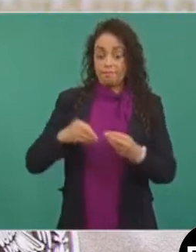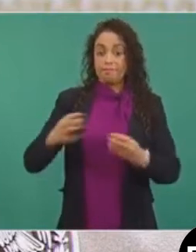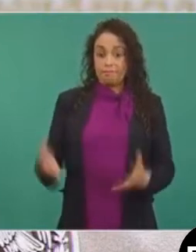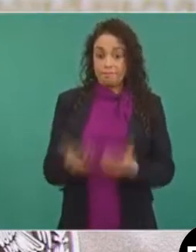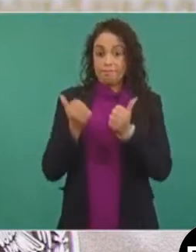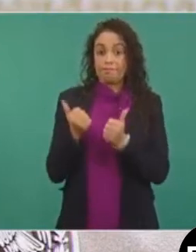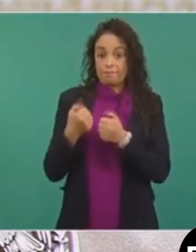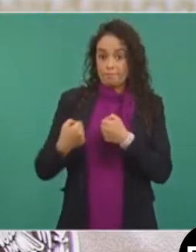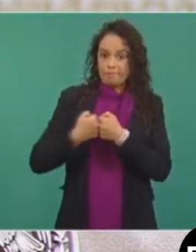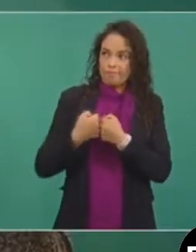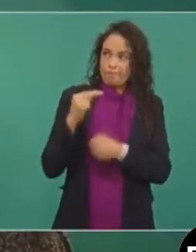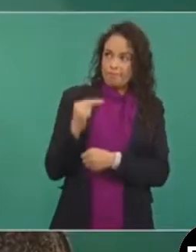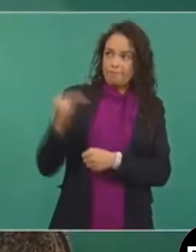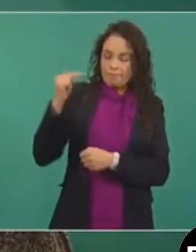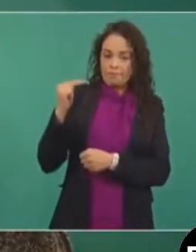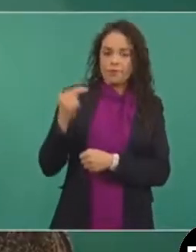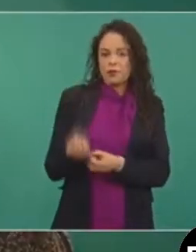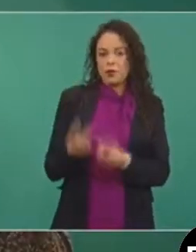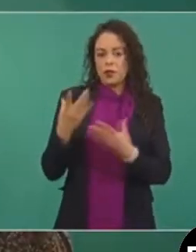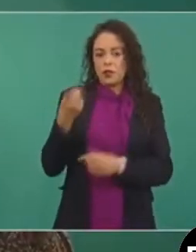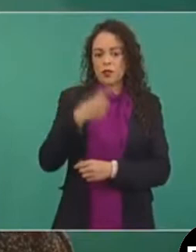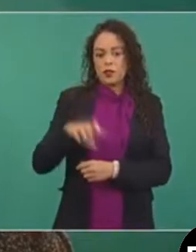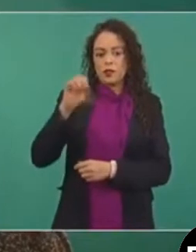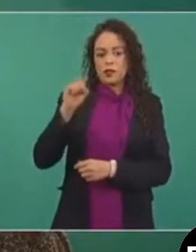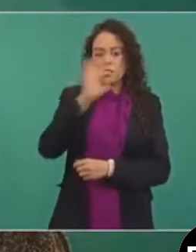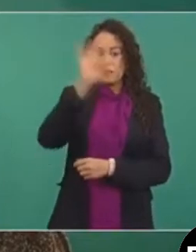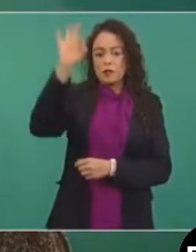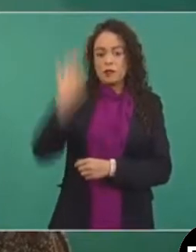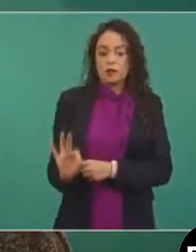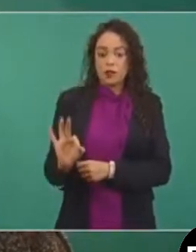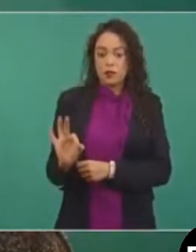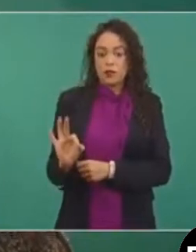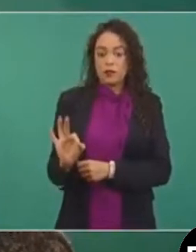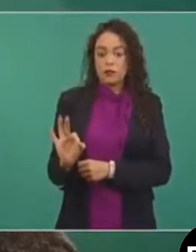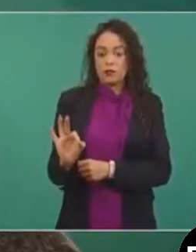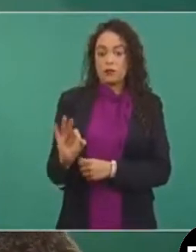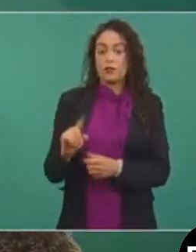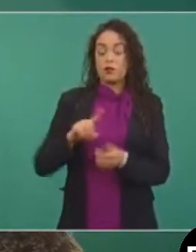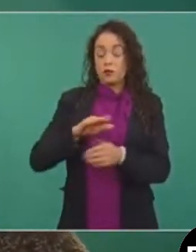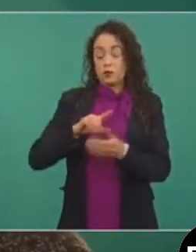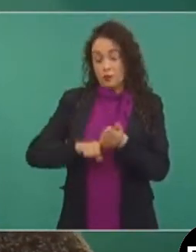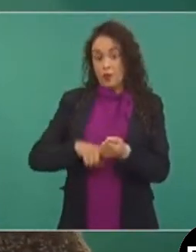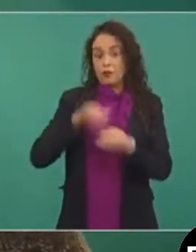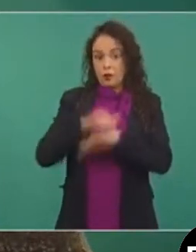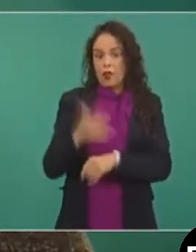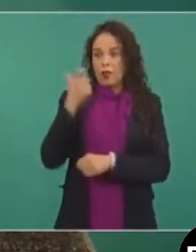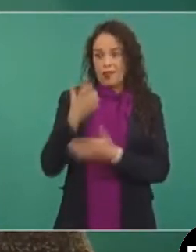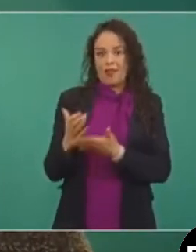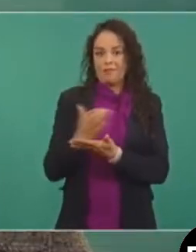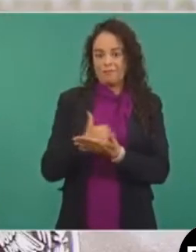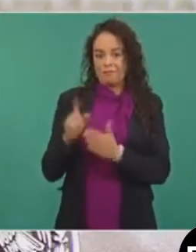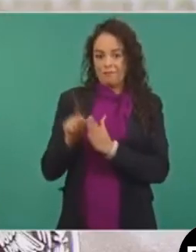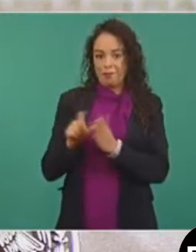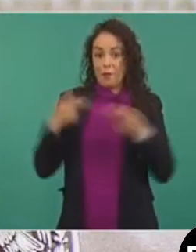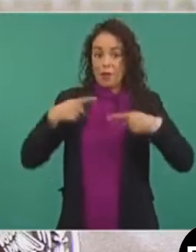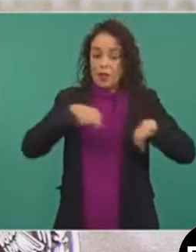libre de la frontera norte, de 160 por ciento del poder adquisitivo del salario mínimo. Recordemos que en este